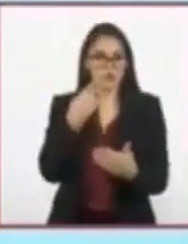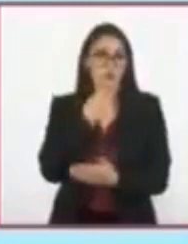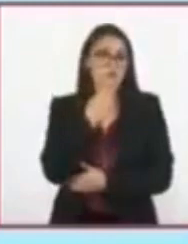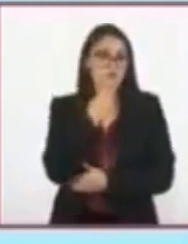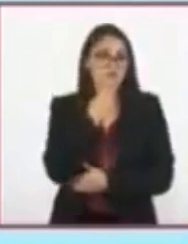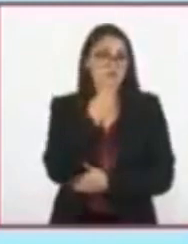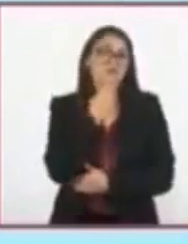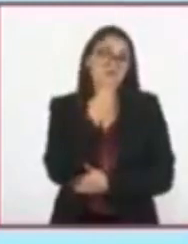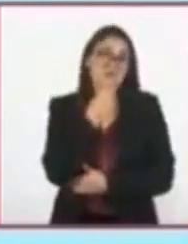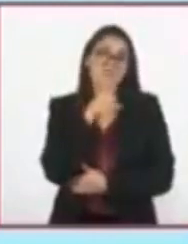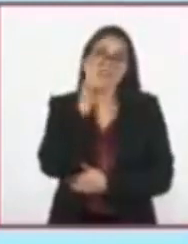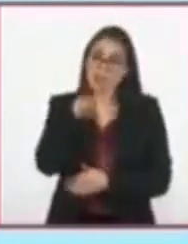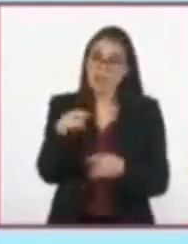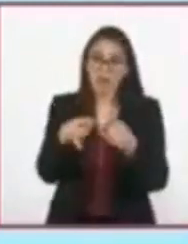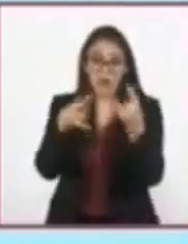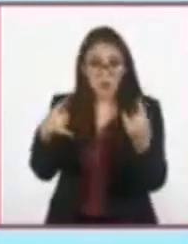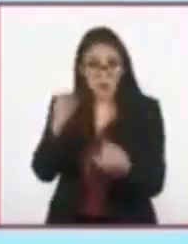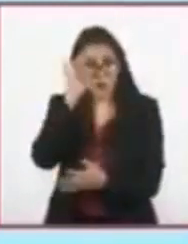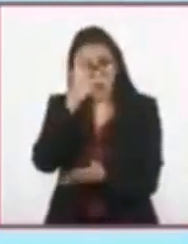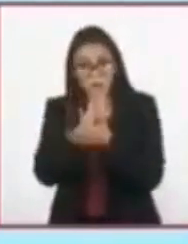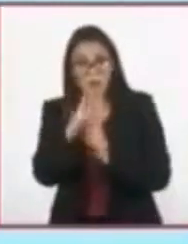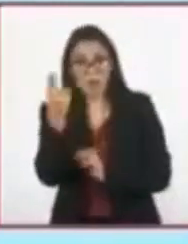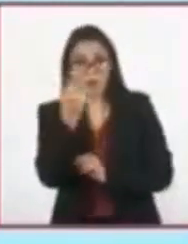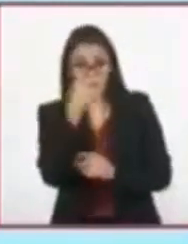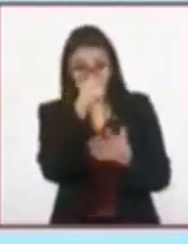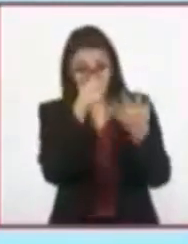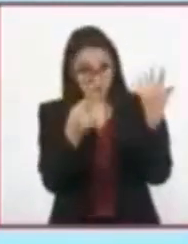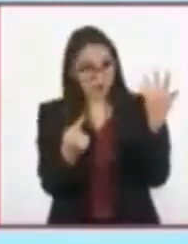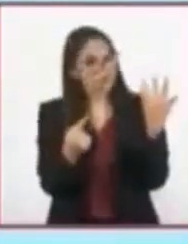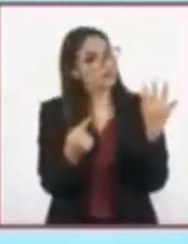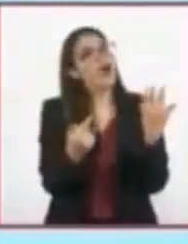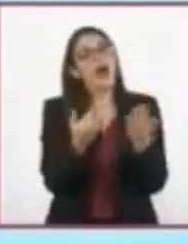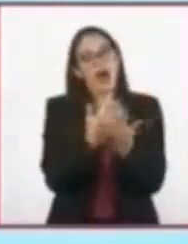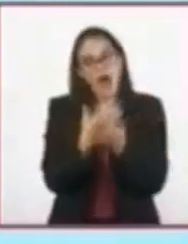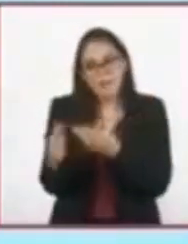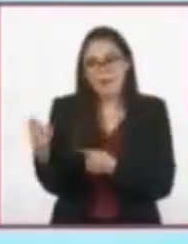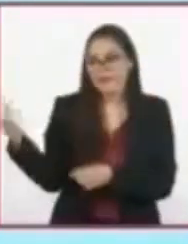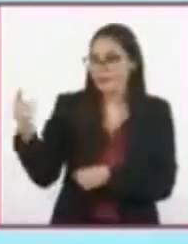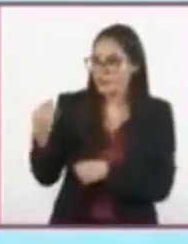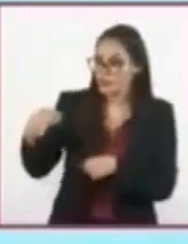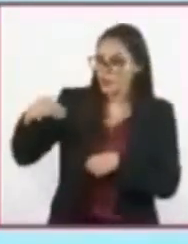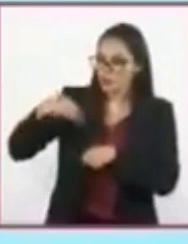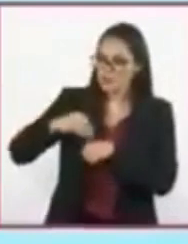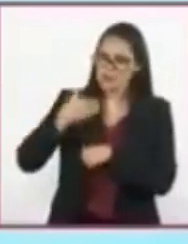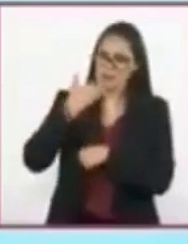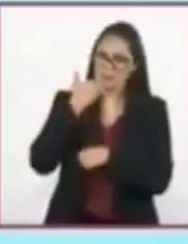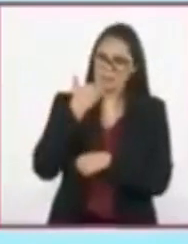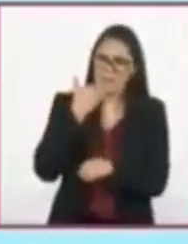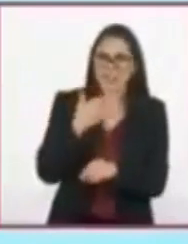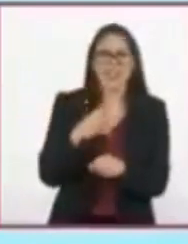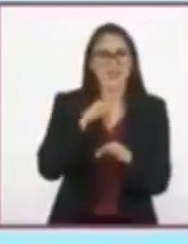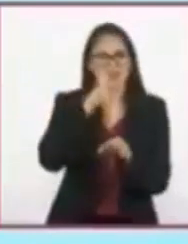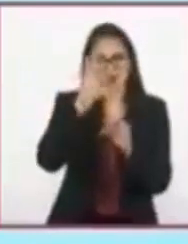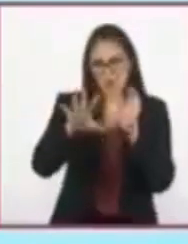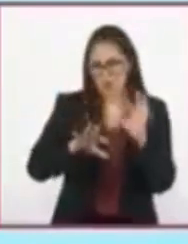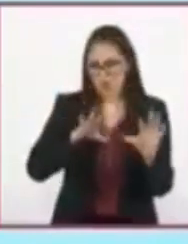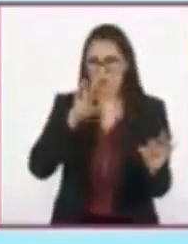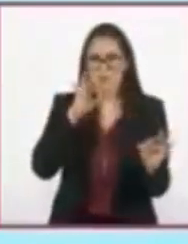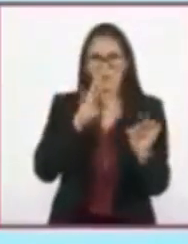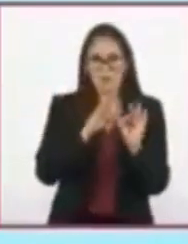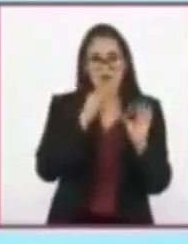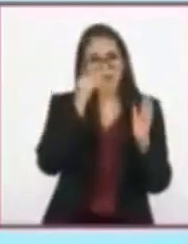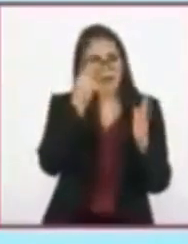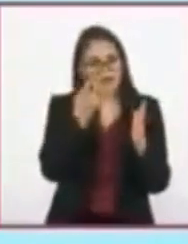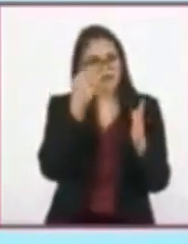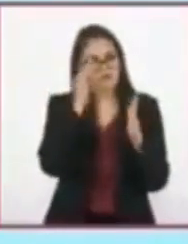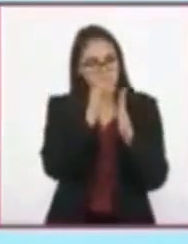cierto es que su historia no solo requiere todo eso. Además, necesita una correcta puntuación, pues esta sirve para que